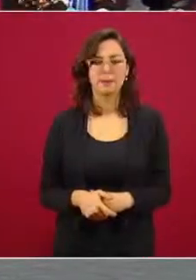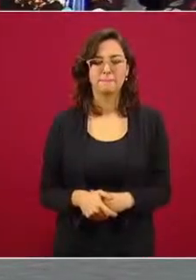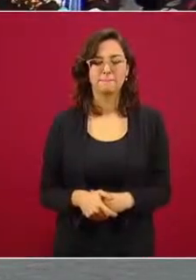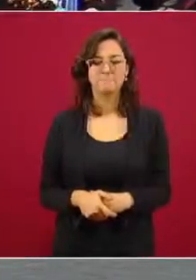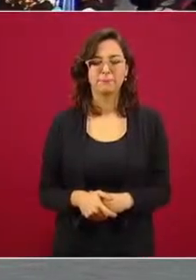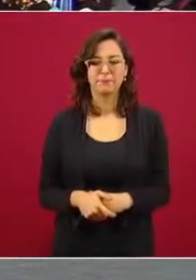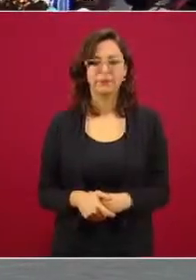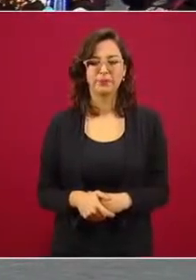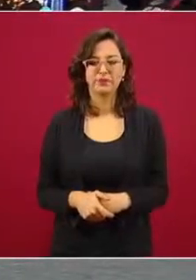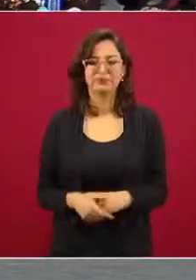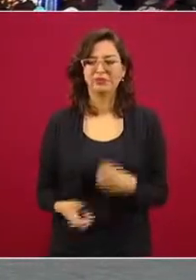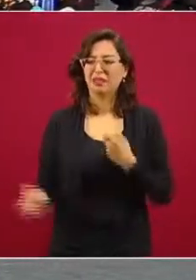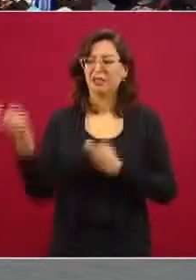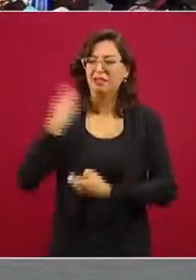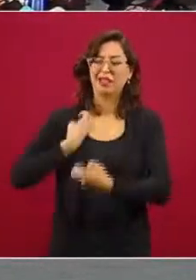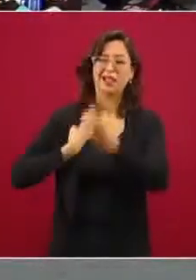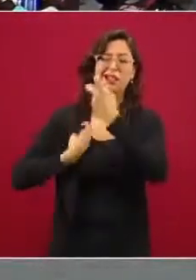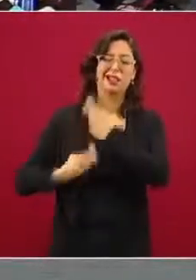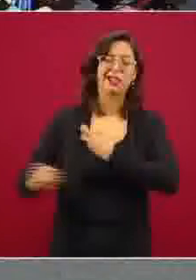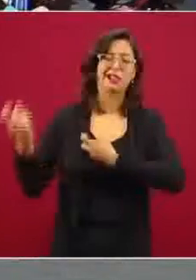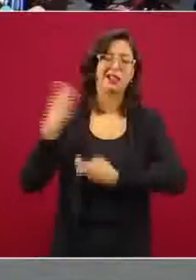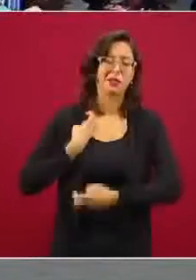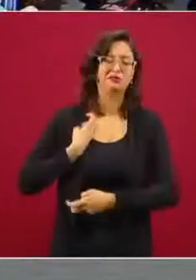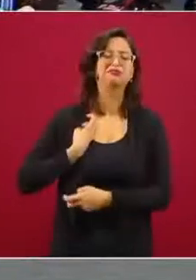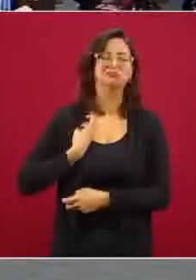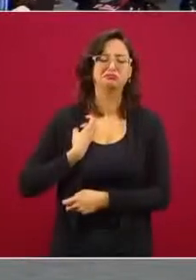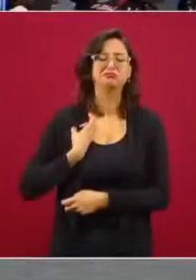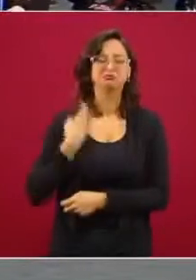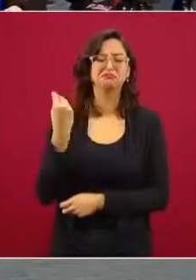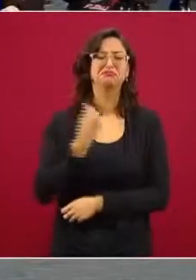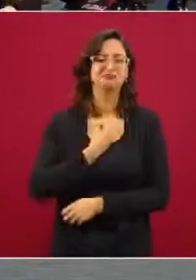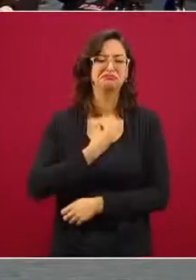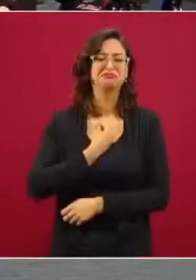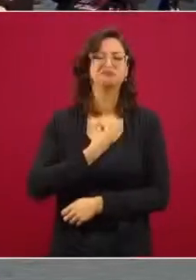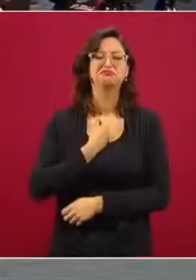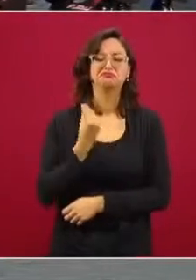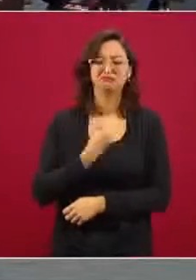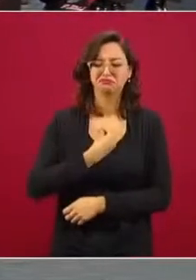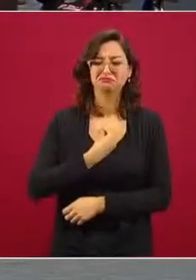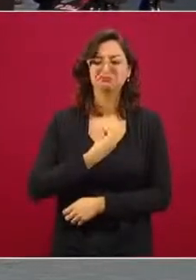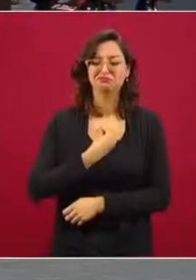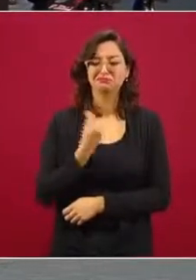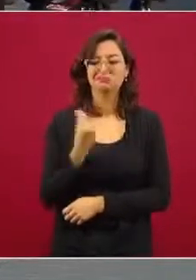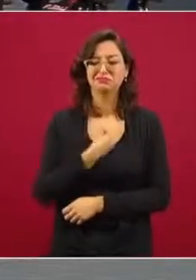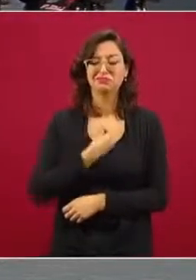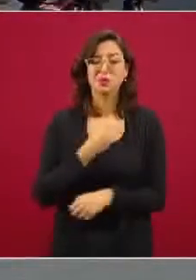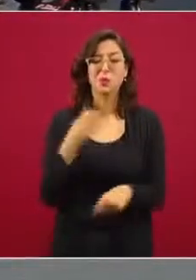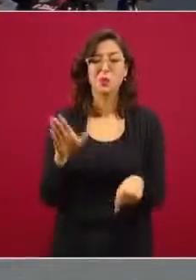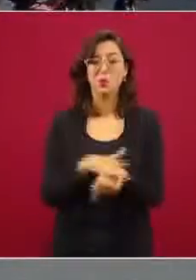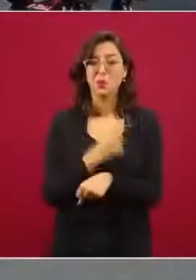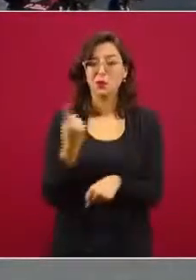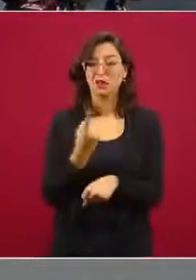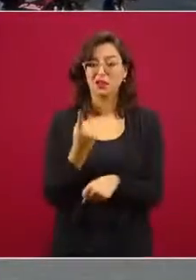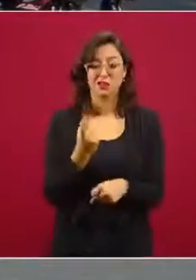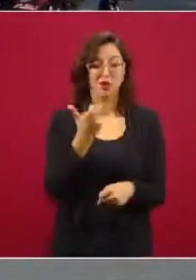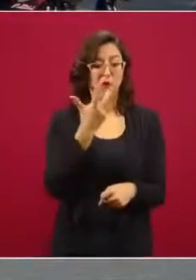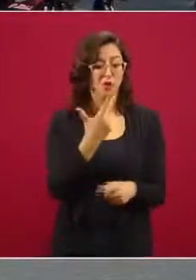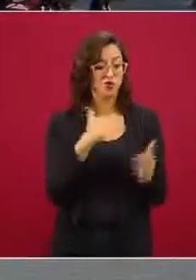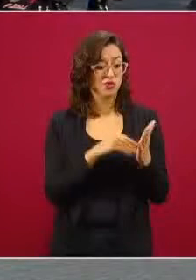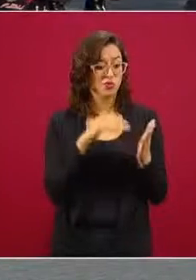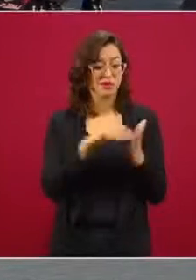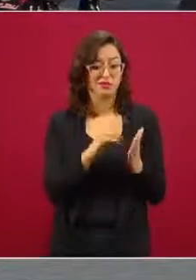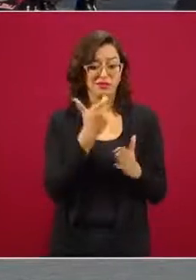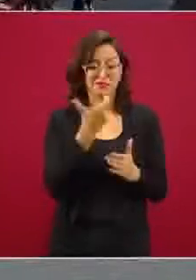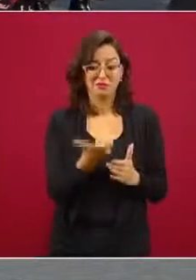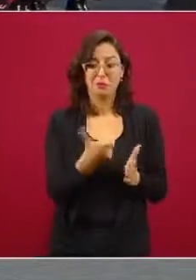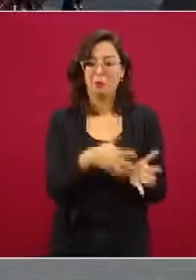Pues insultos, porque ocho mil millones es la